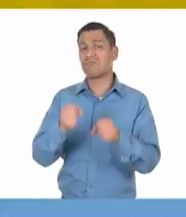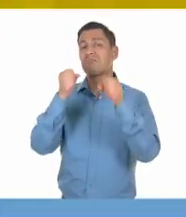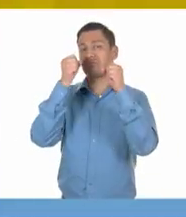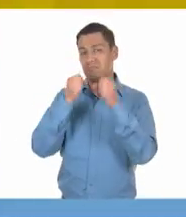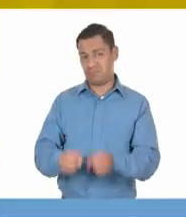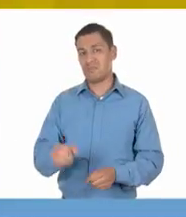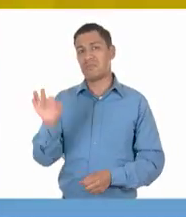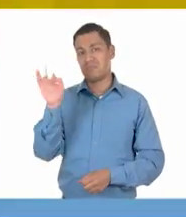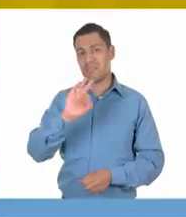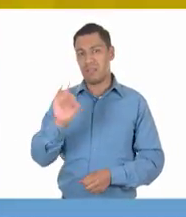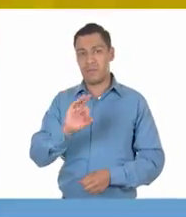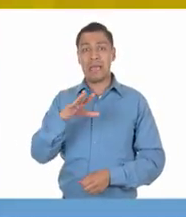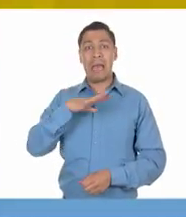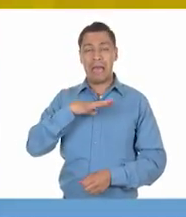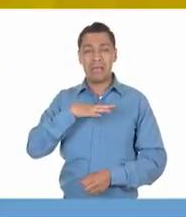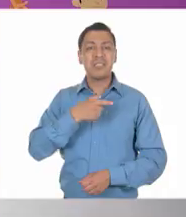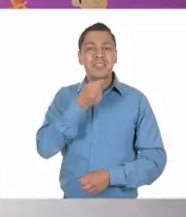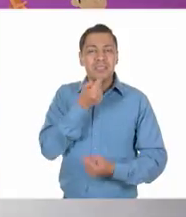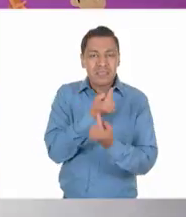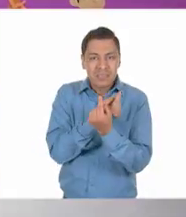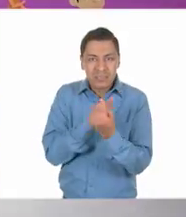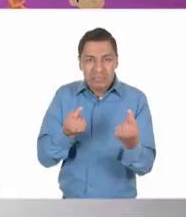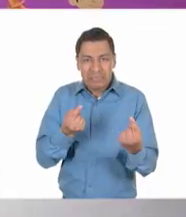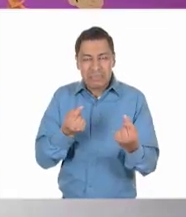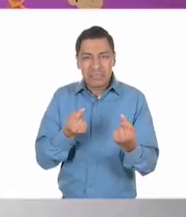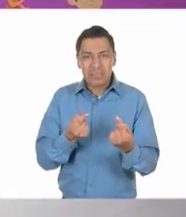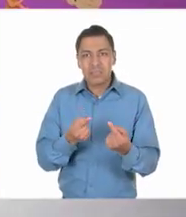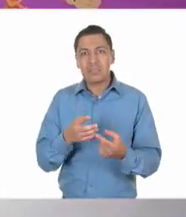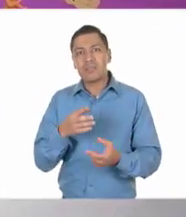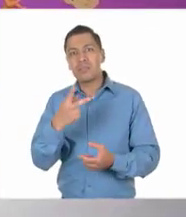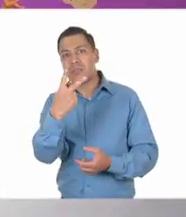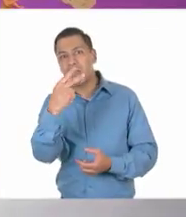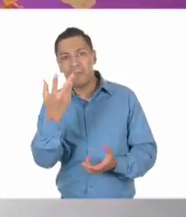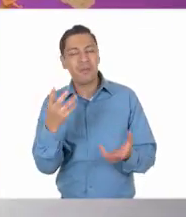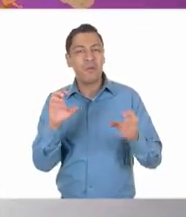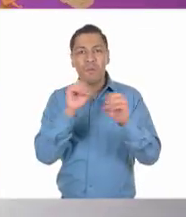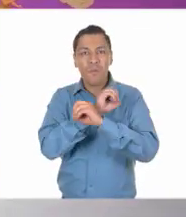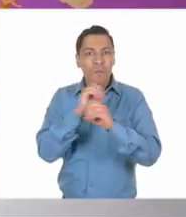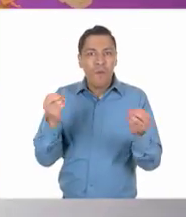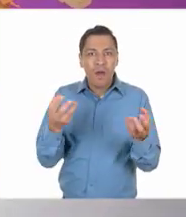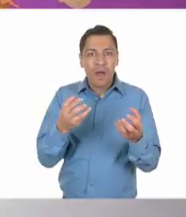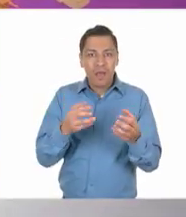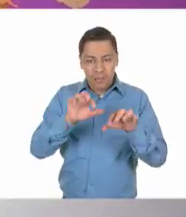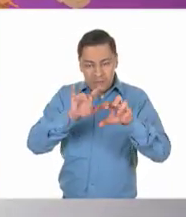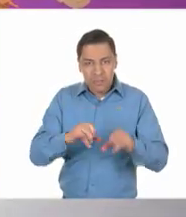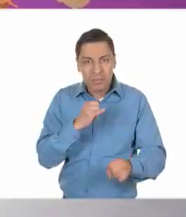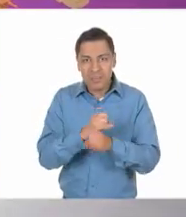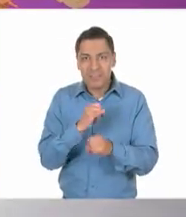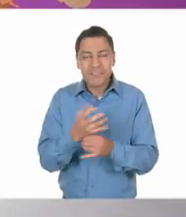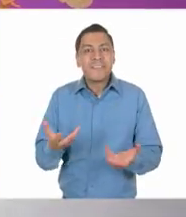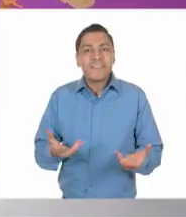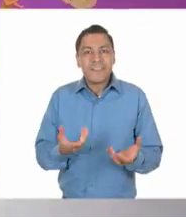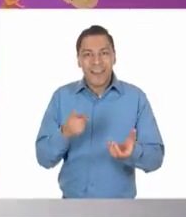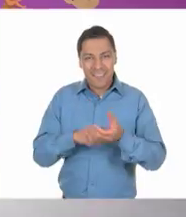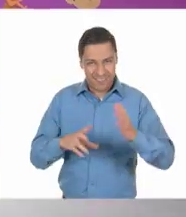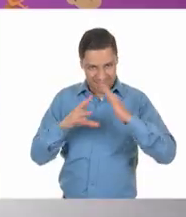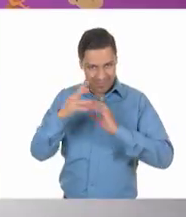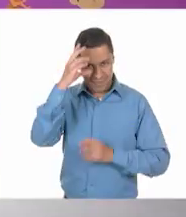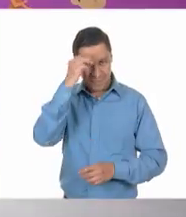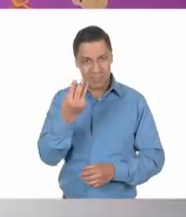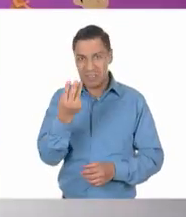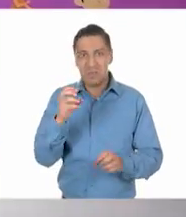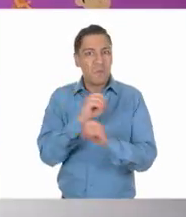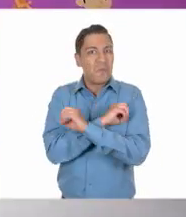niñas y niños que por este tipo de conflictos no pueden vernos y aprender en sus casas aquí en Aprende en Casa 3.